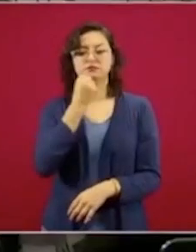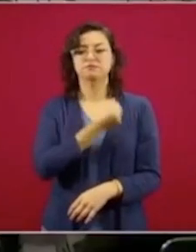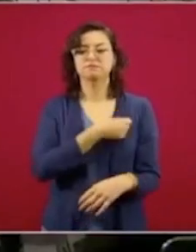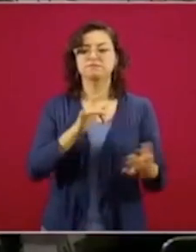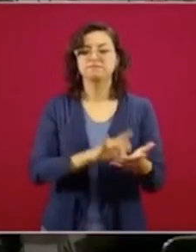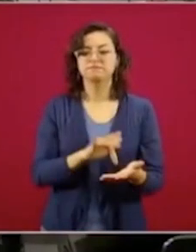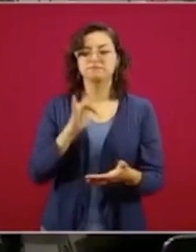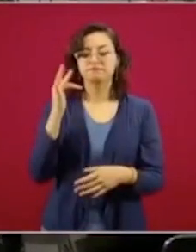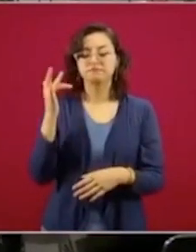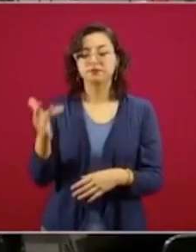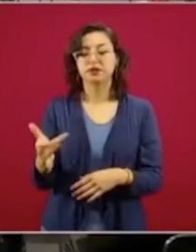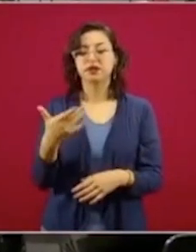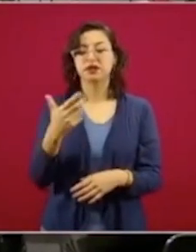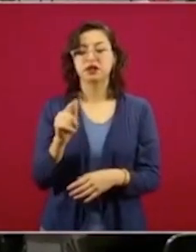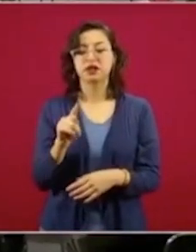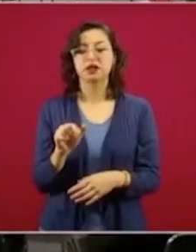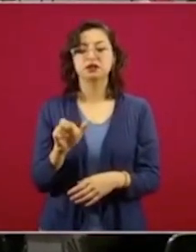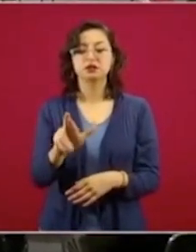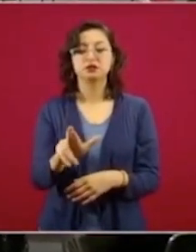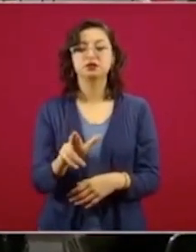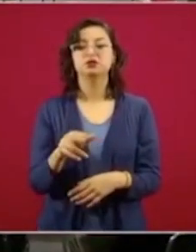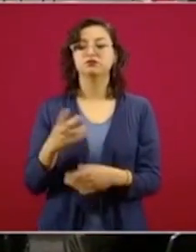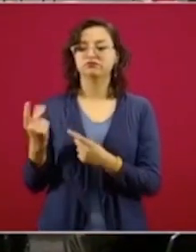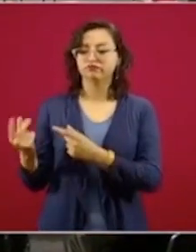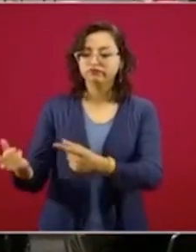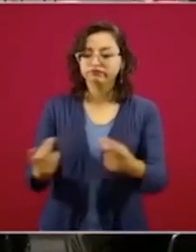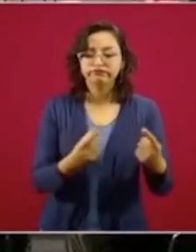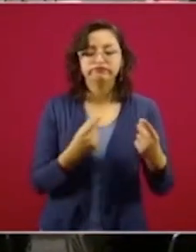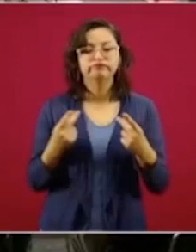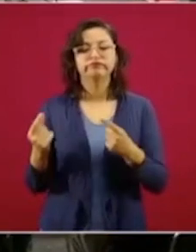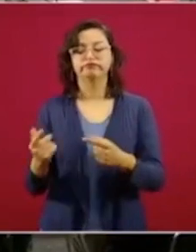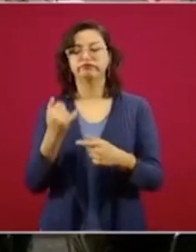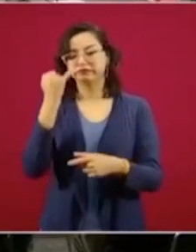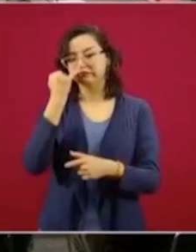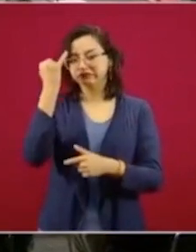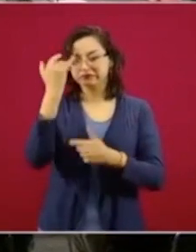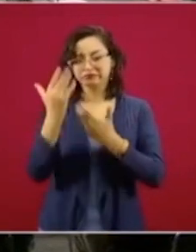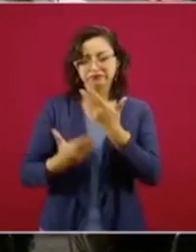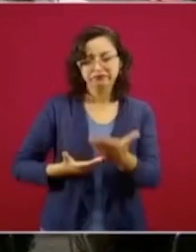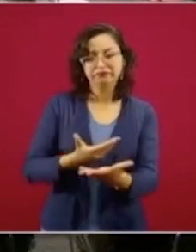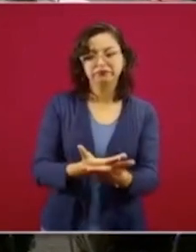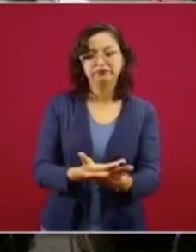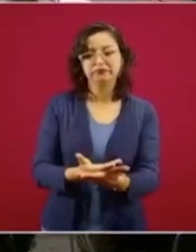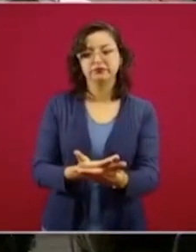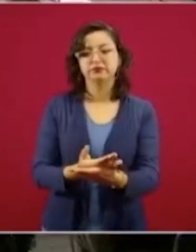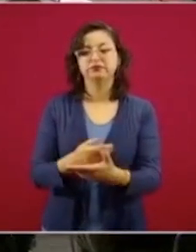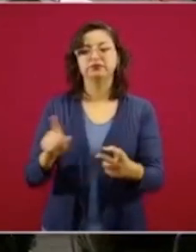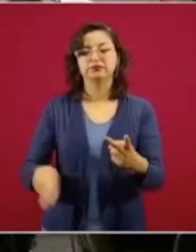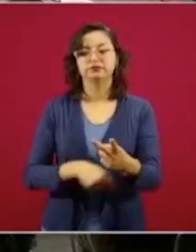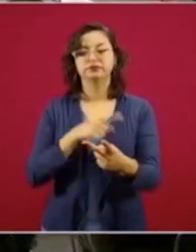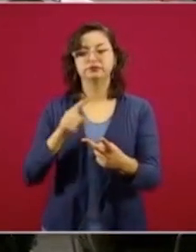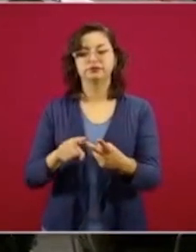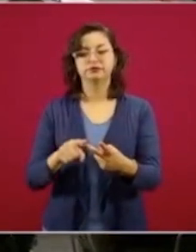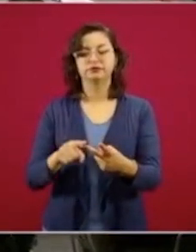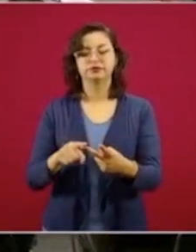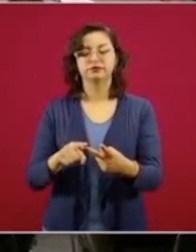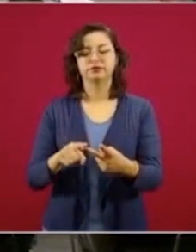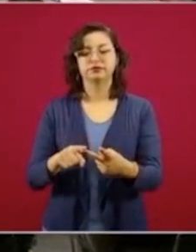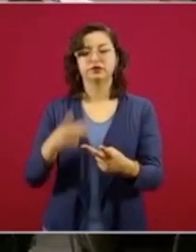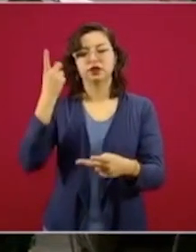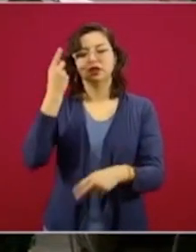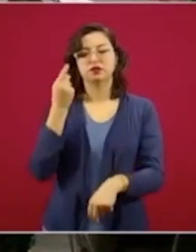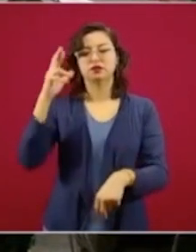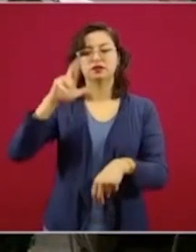activismo en favor de esta iniciativa. Nos acompaña el